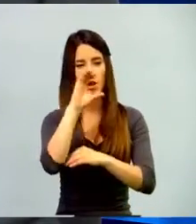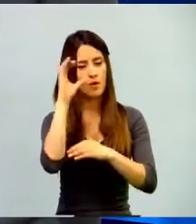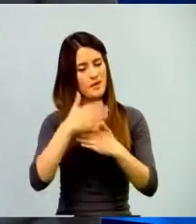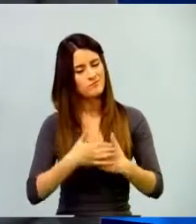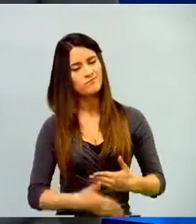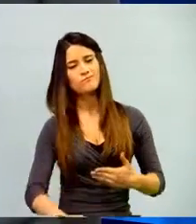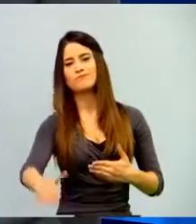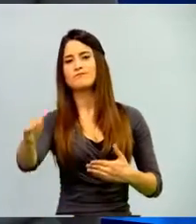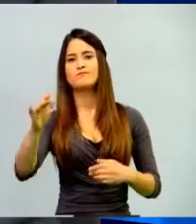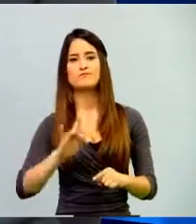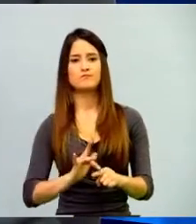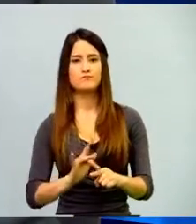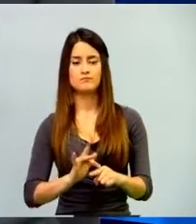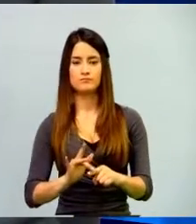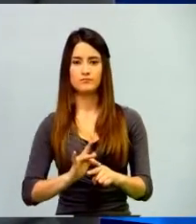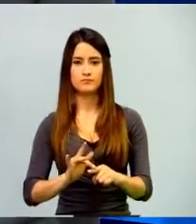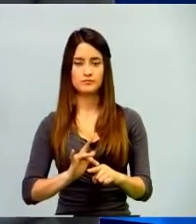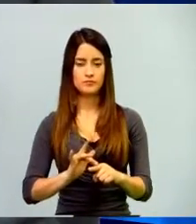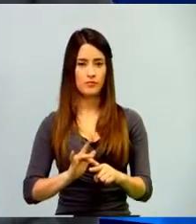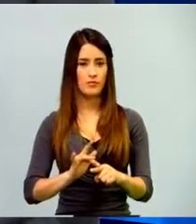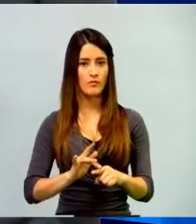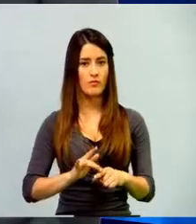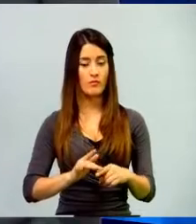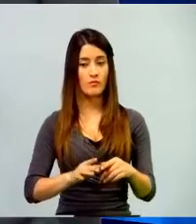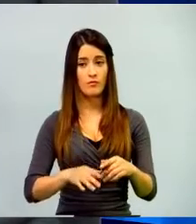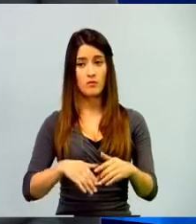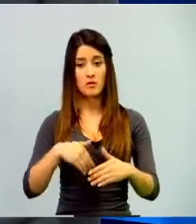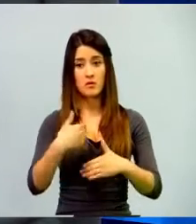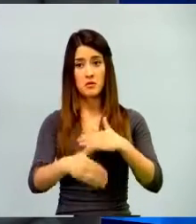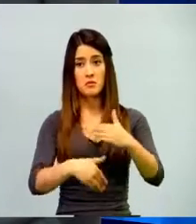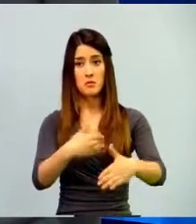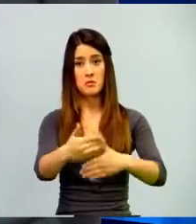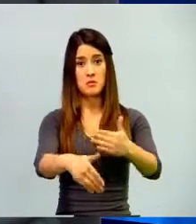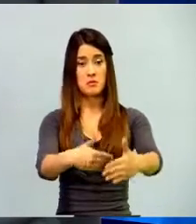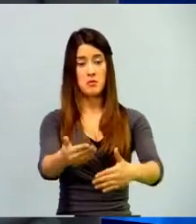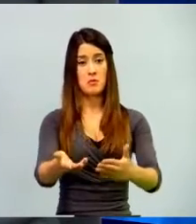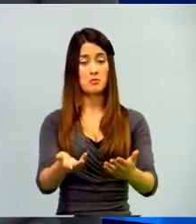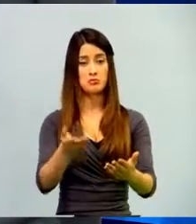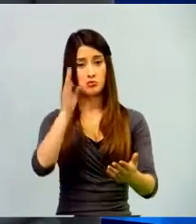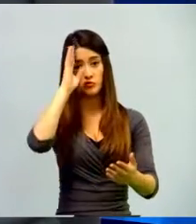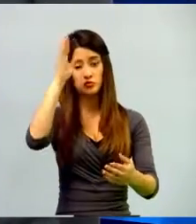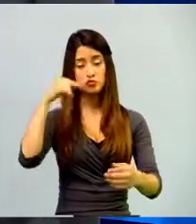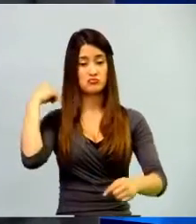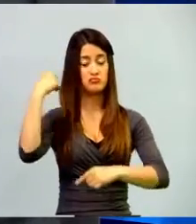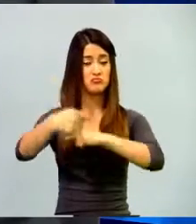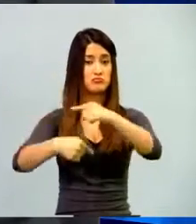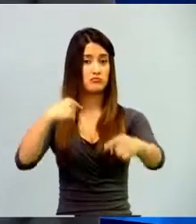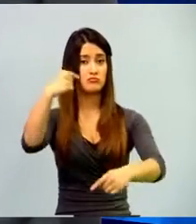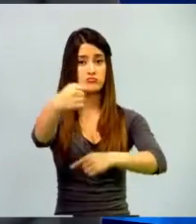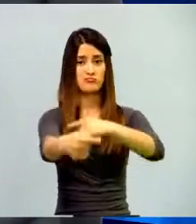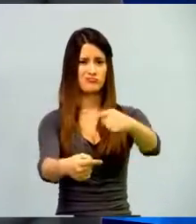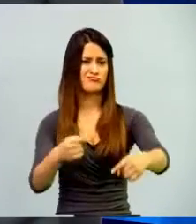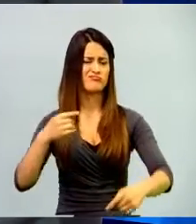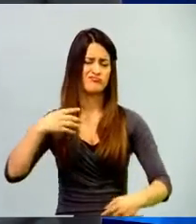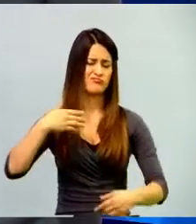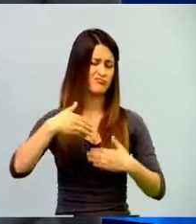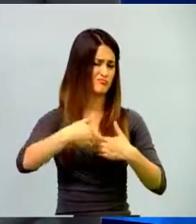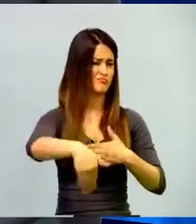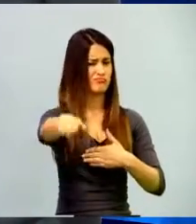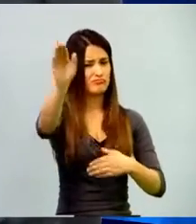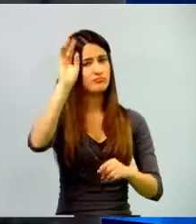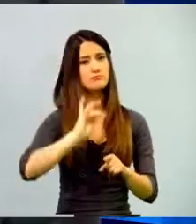en la educación que viene para las futuras generaciones. Entonces, yo creo que